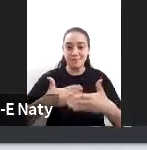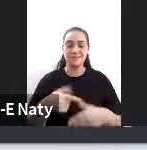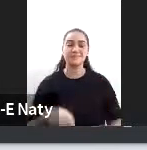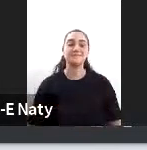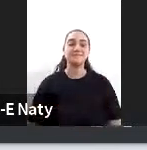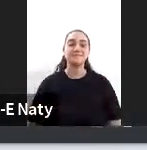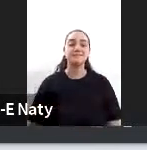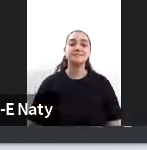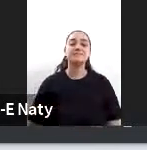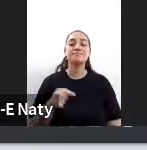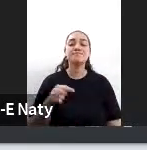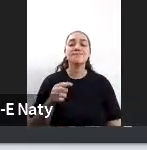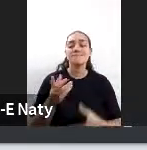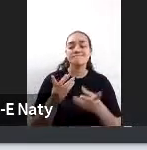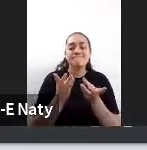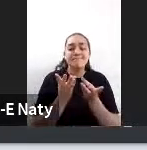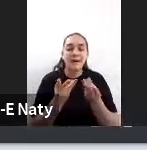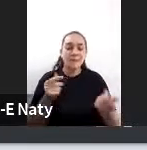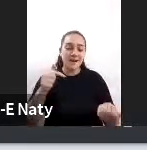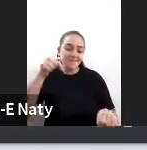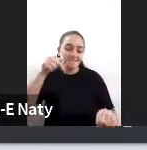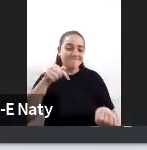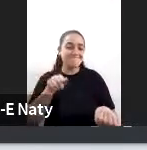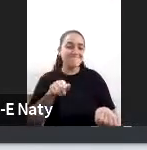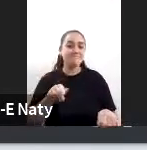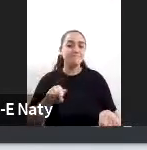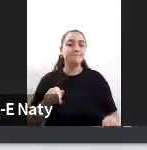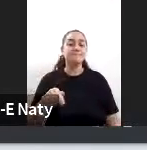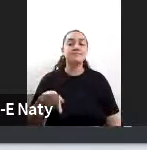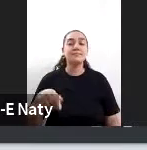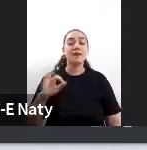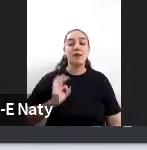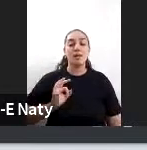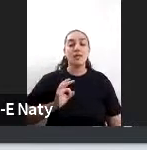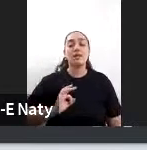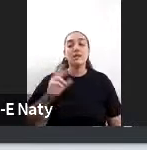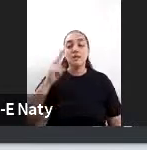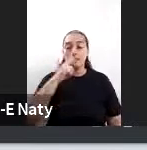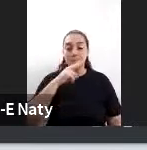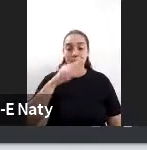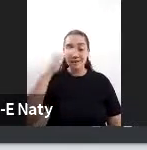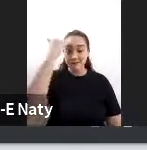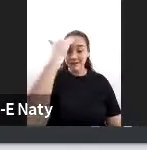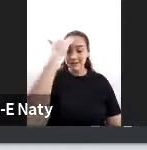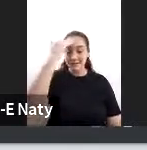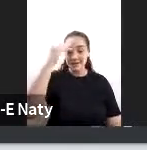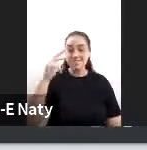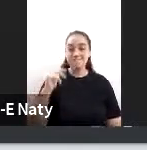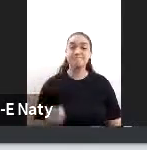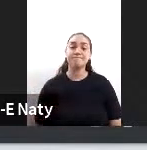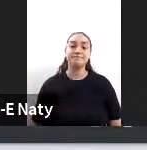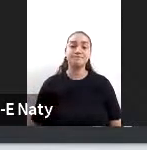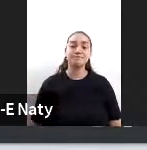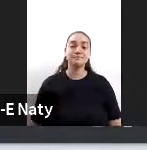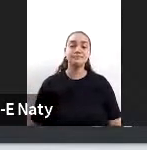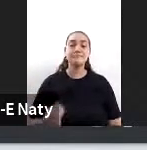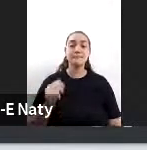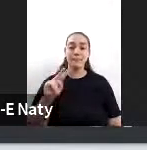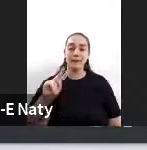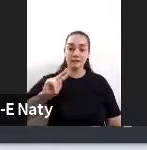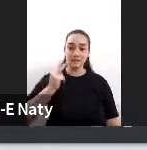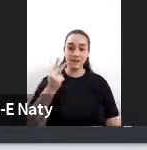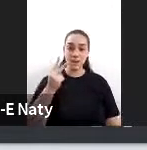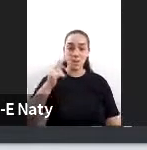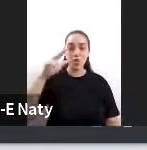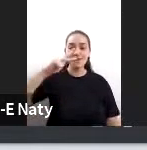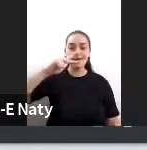terminando esto en 2015 un año después se lanza el segundo satélite que tiene una